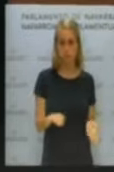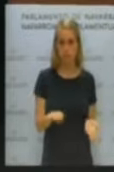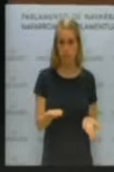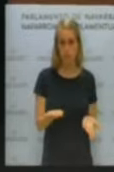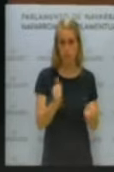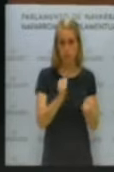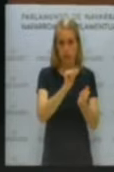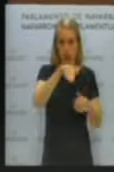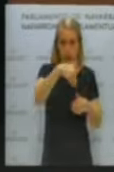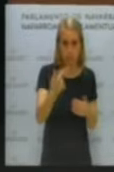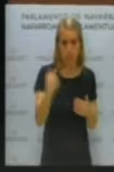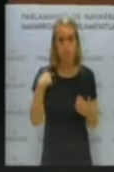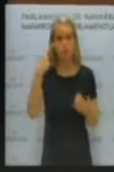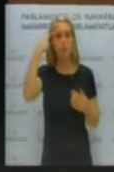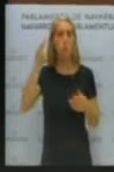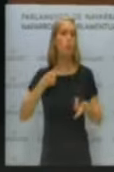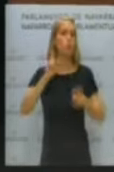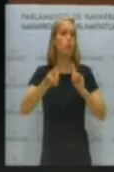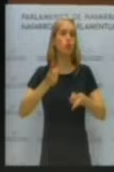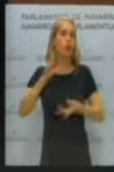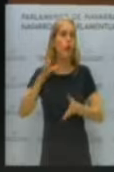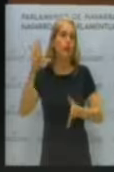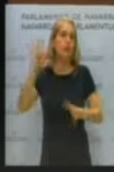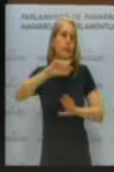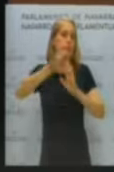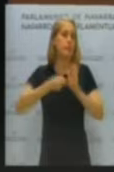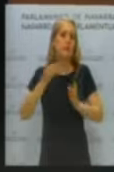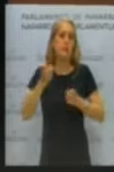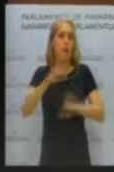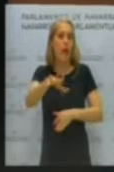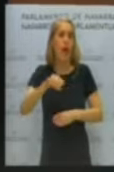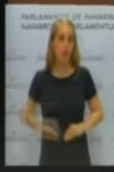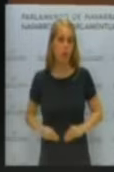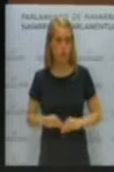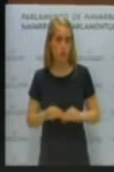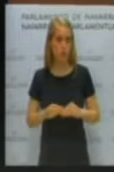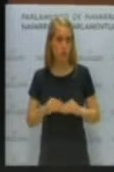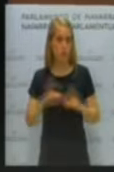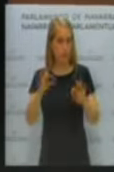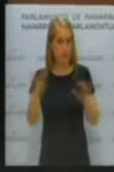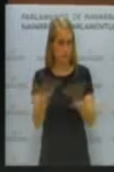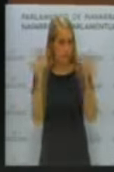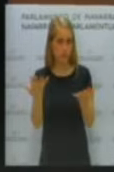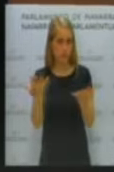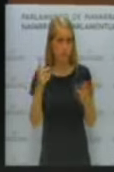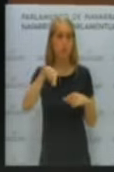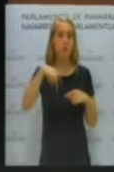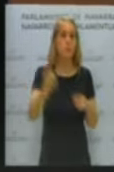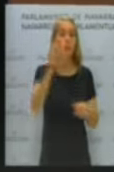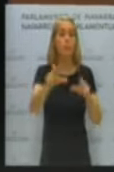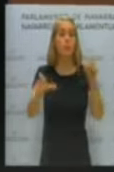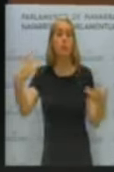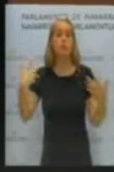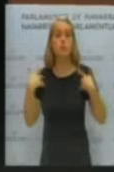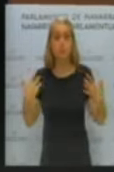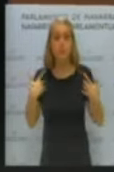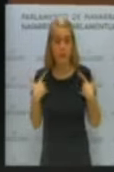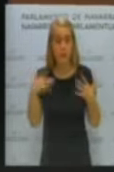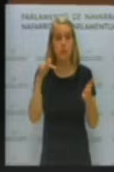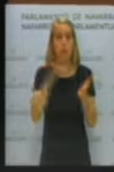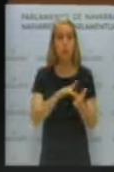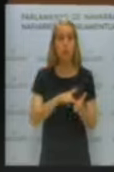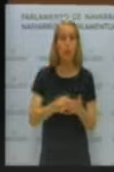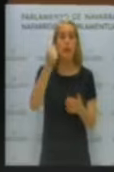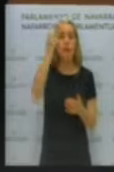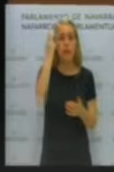exaltación totalitaria. Esto también es un acto de exaltación totalitaria que humilla a las víctimas de la represión terrorista